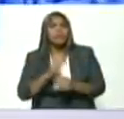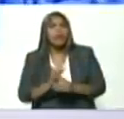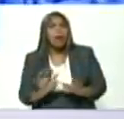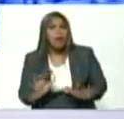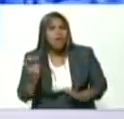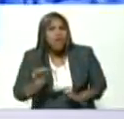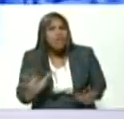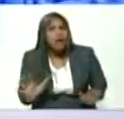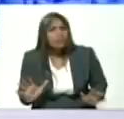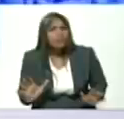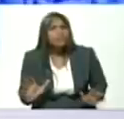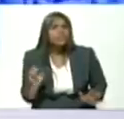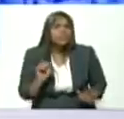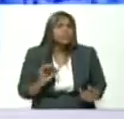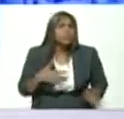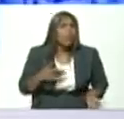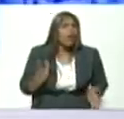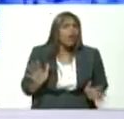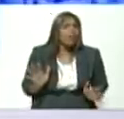sin lugar a deuda